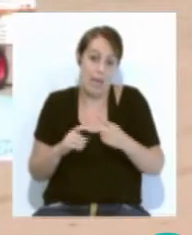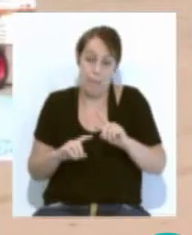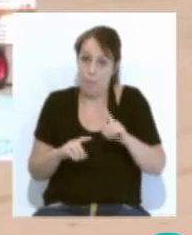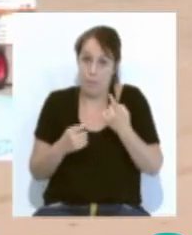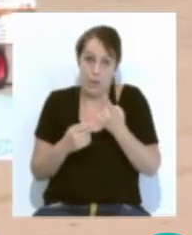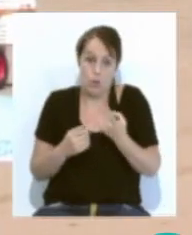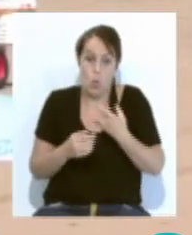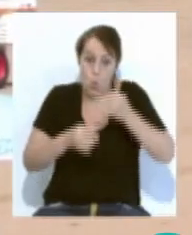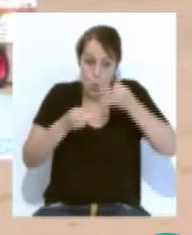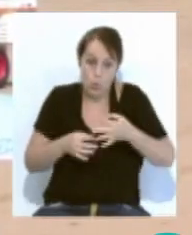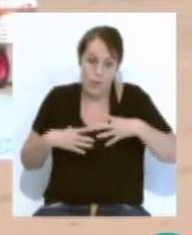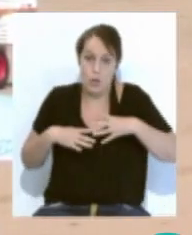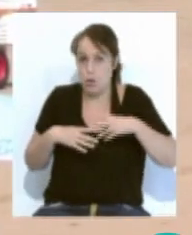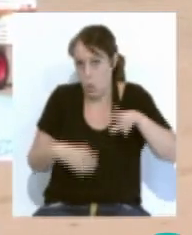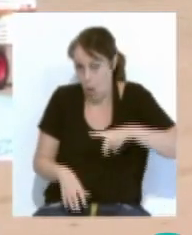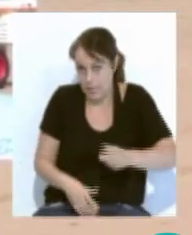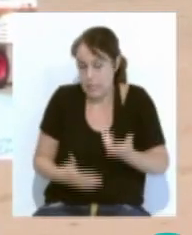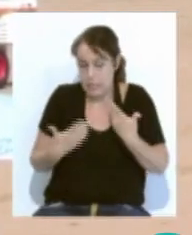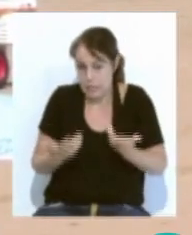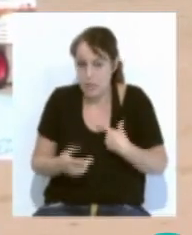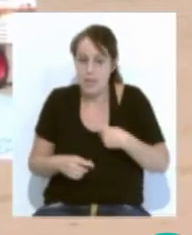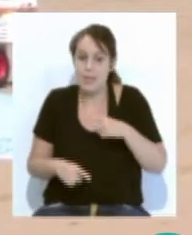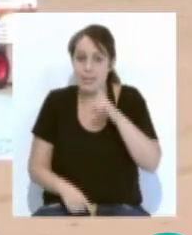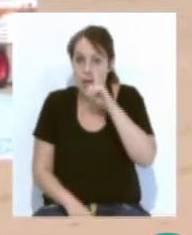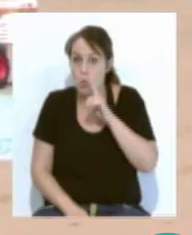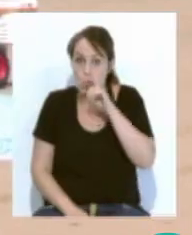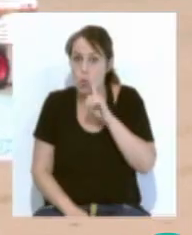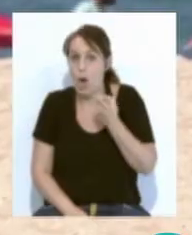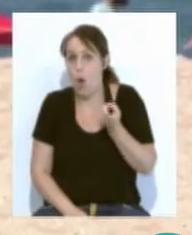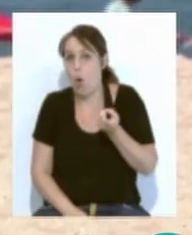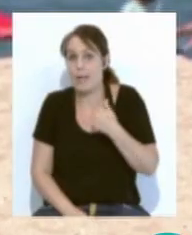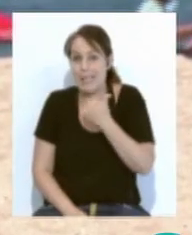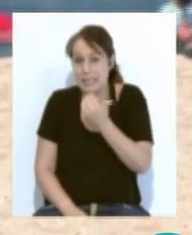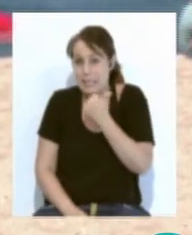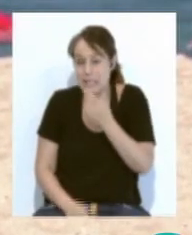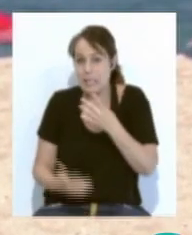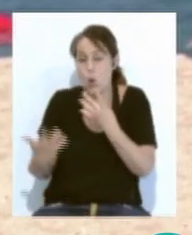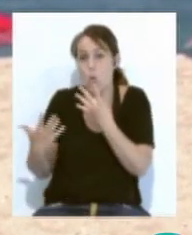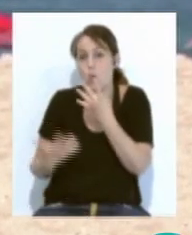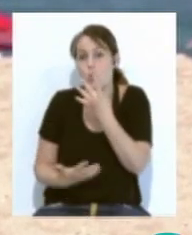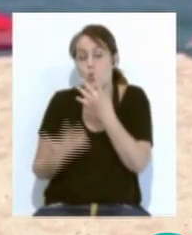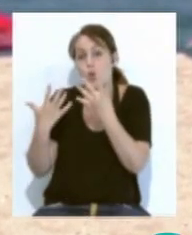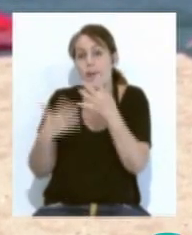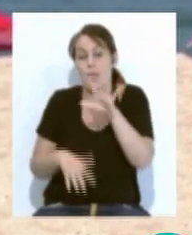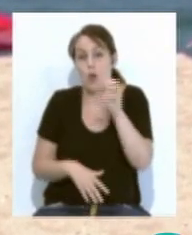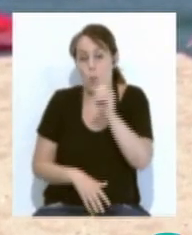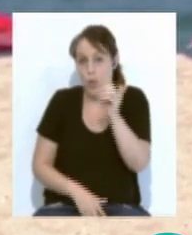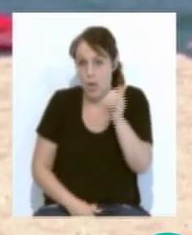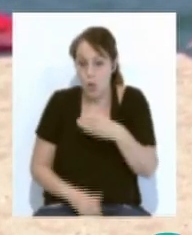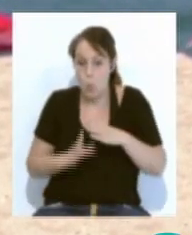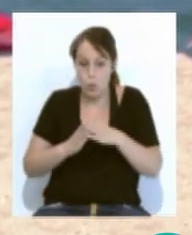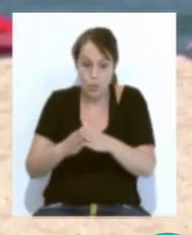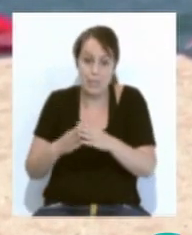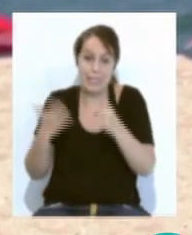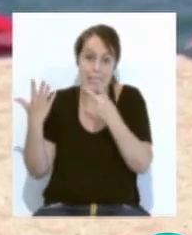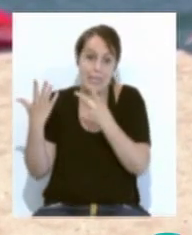el mismo día. Por tanto, Sanluca un 84,99, casi un 95, el puerto de Santa María